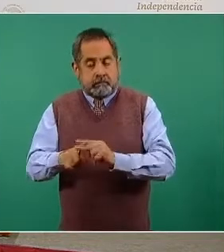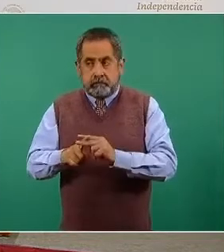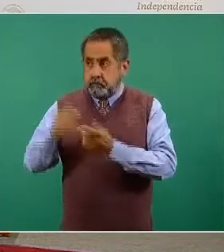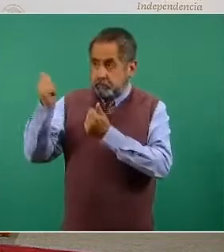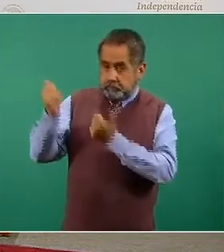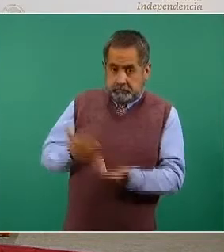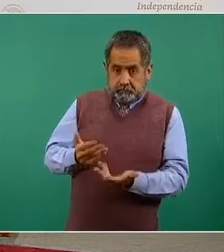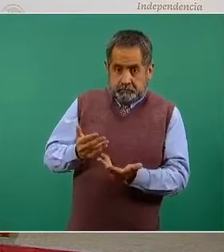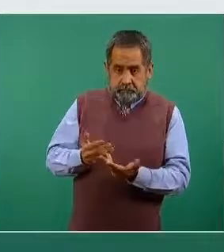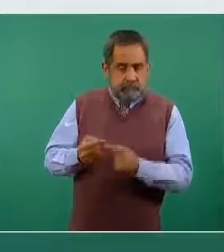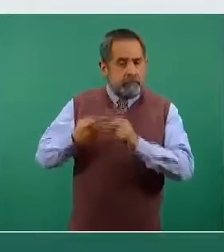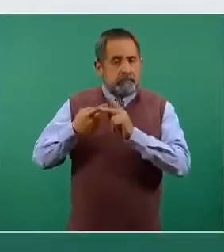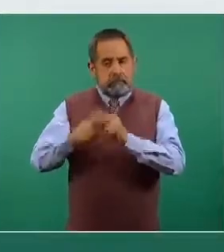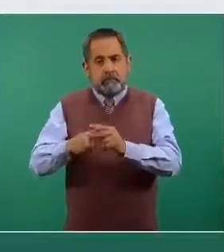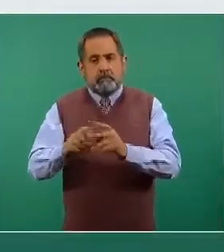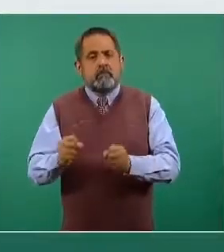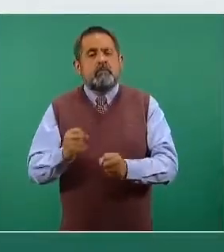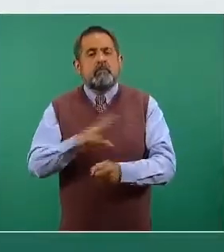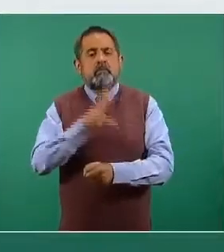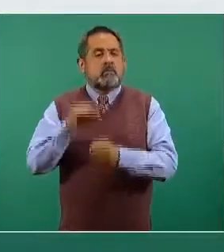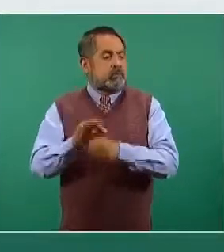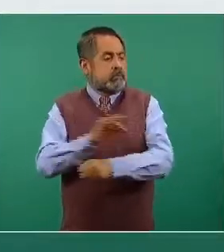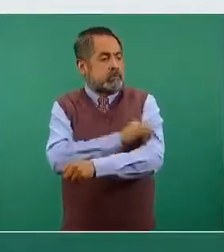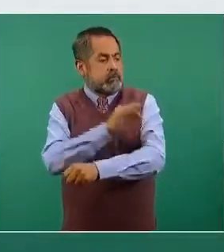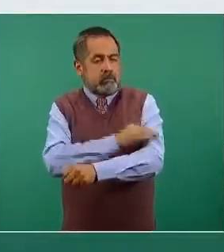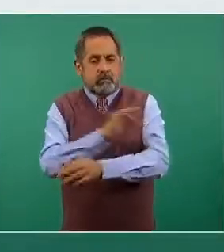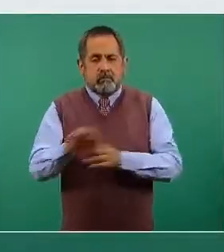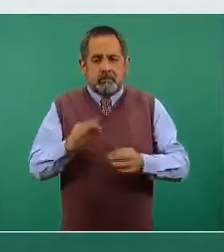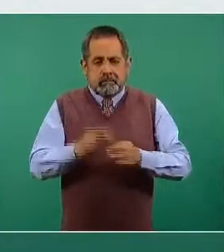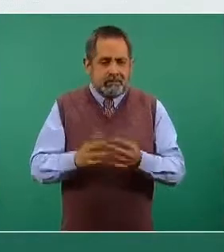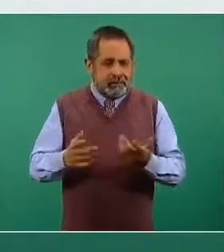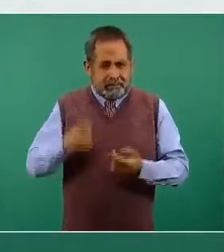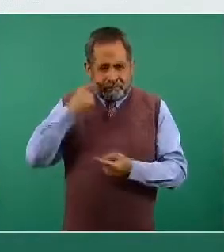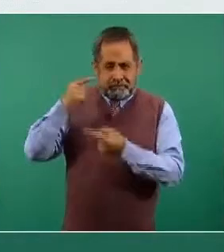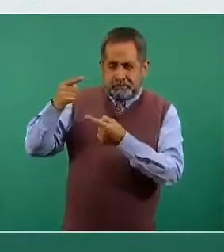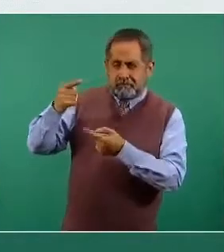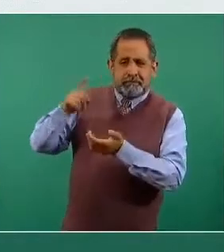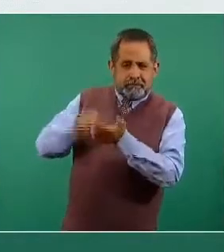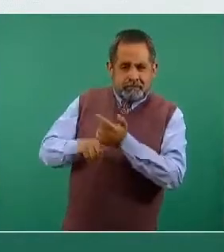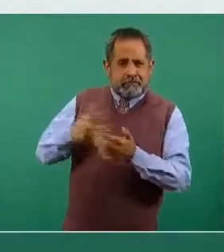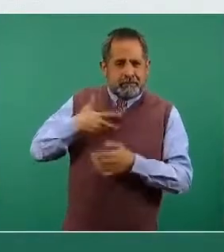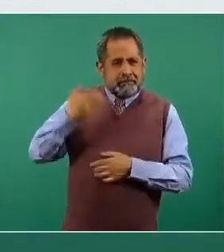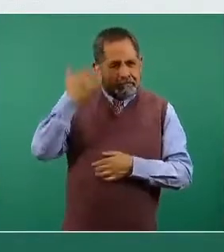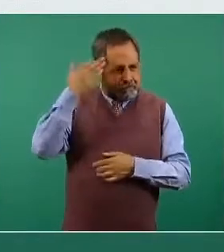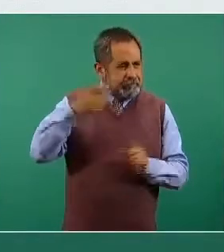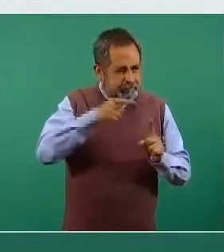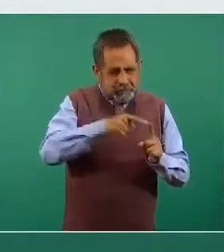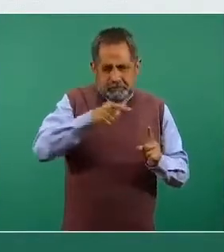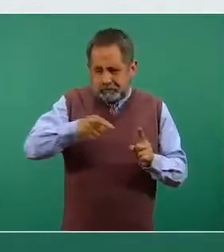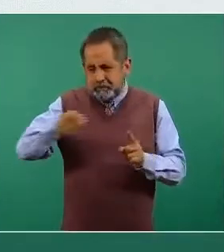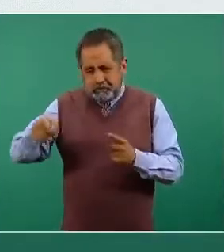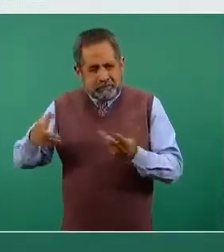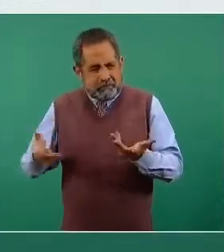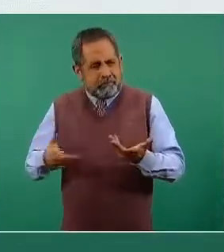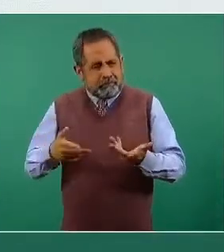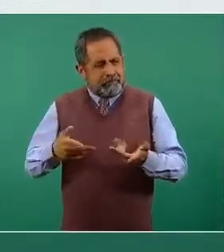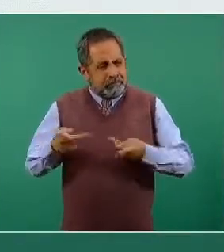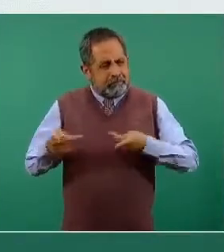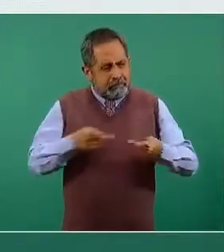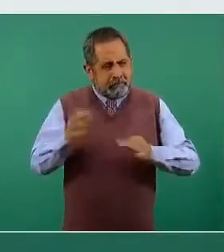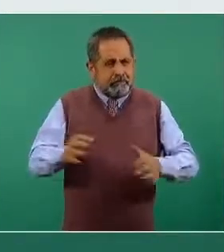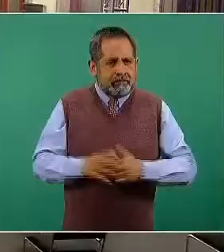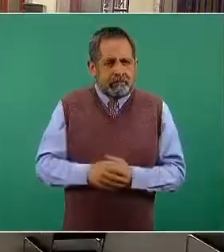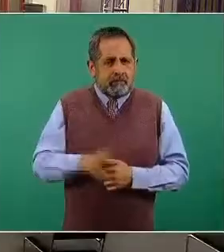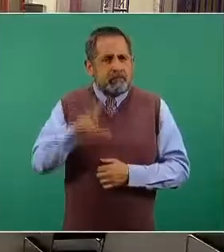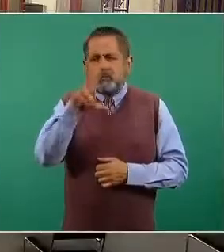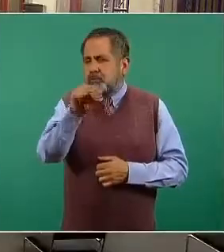llegada y el momento final, la aplicación. Pero en medio hay otras tres etapas que debemos considerar. No